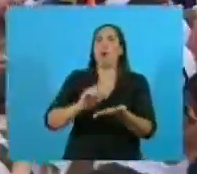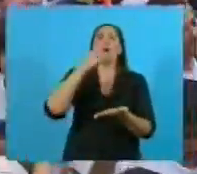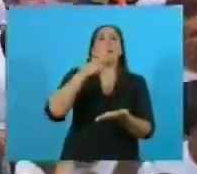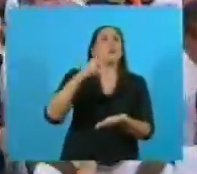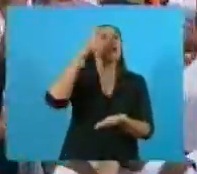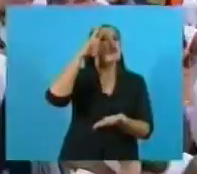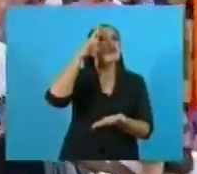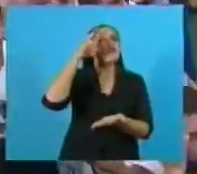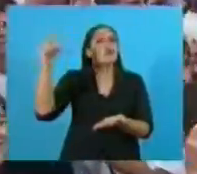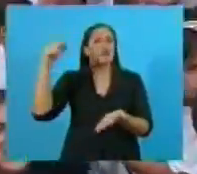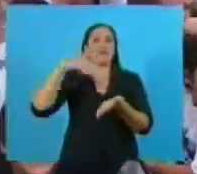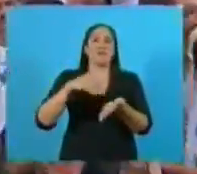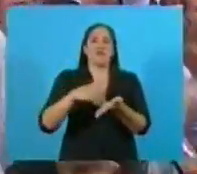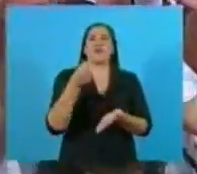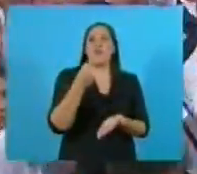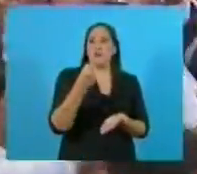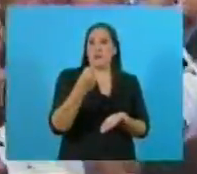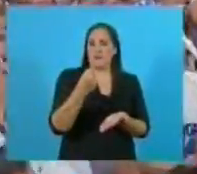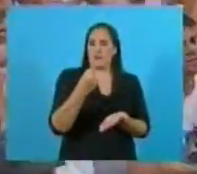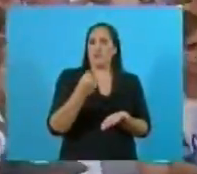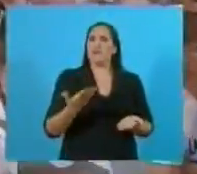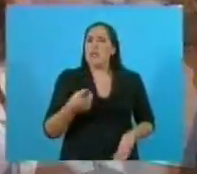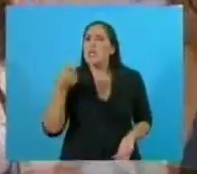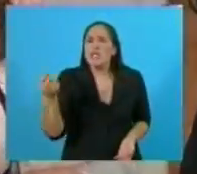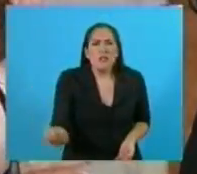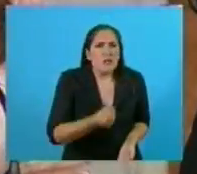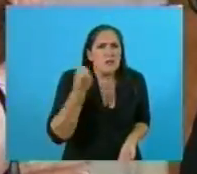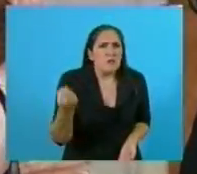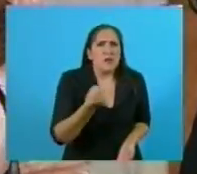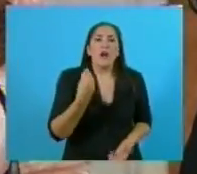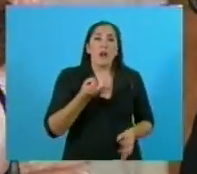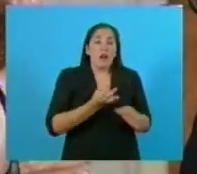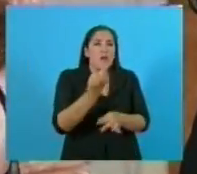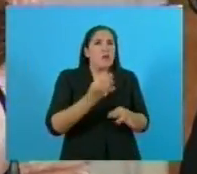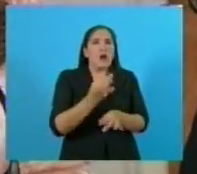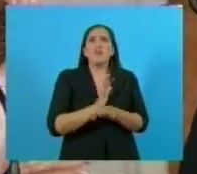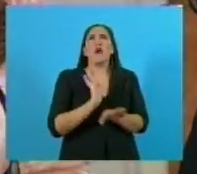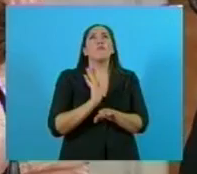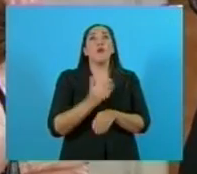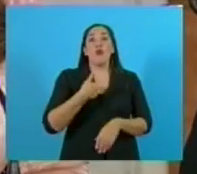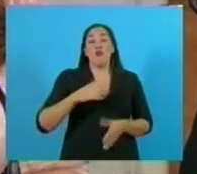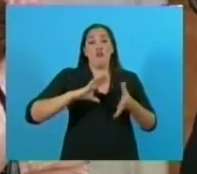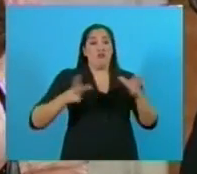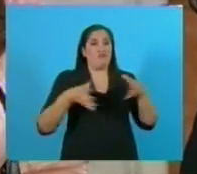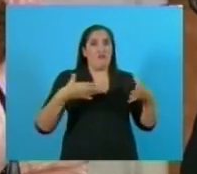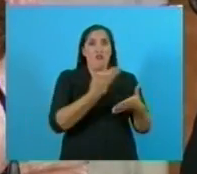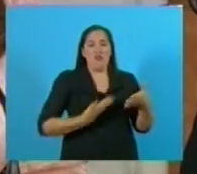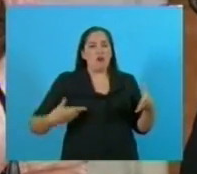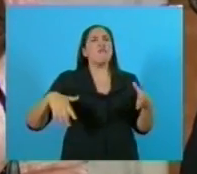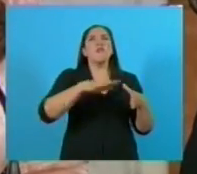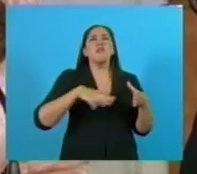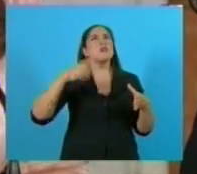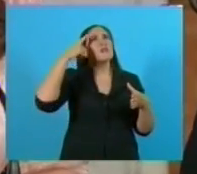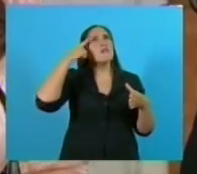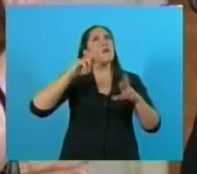millones de pesos. Y es importante porque para nosotros la educación ha sido uno de los pilares de este modelo y fue una de las